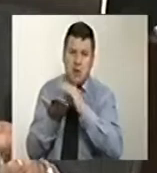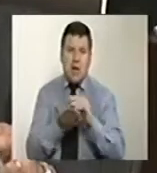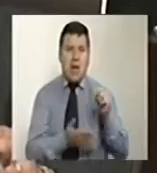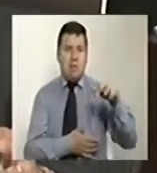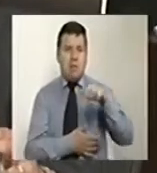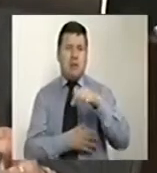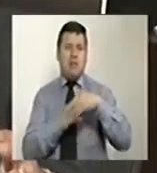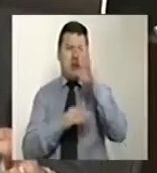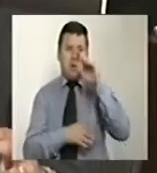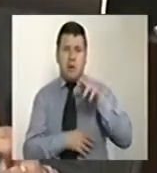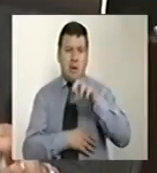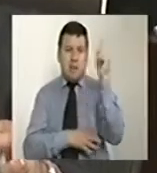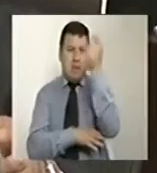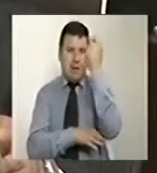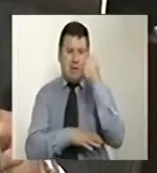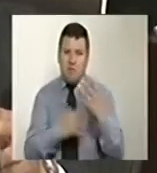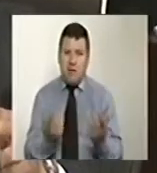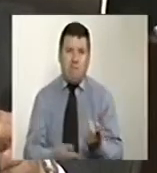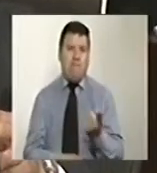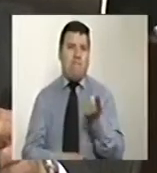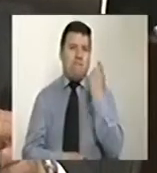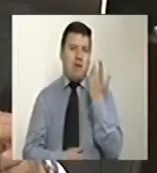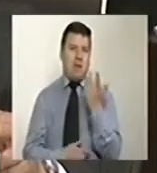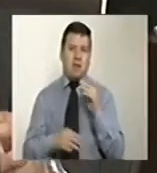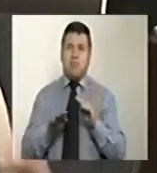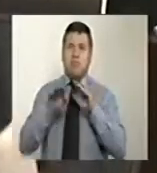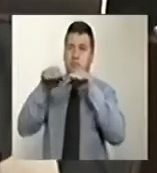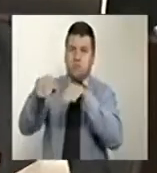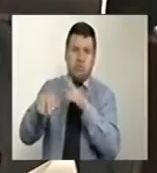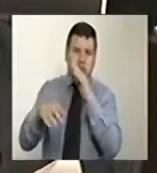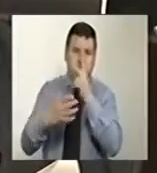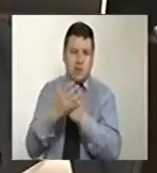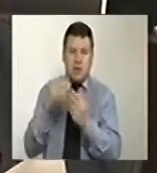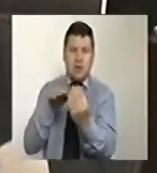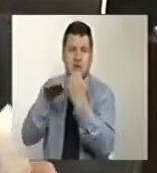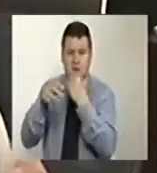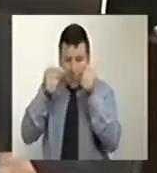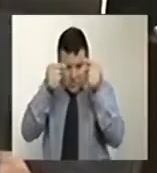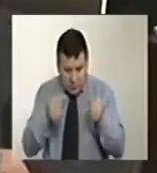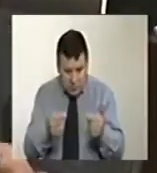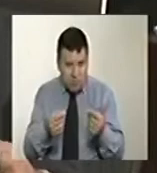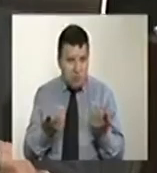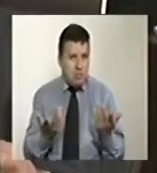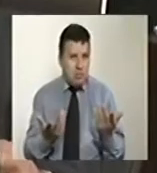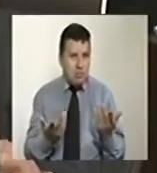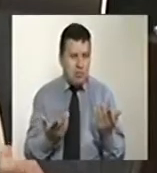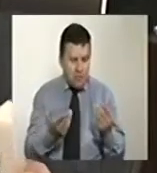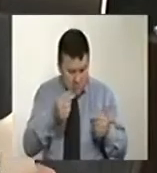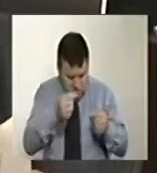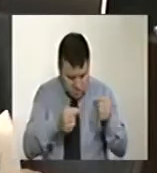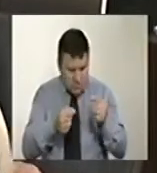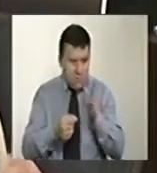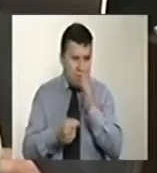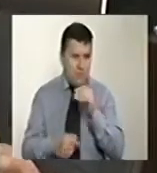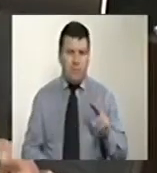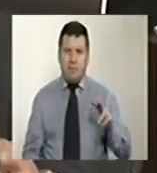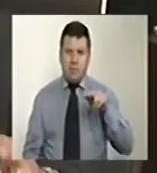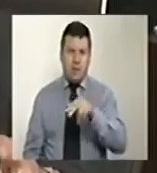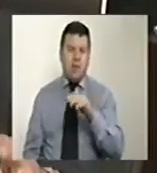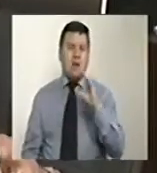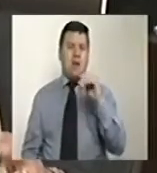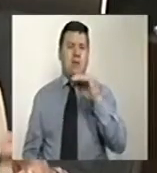más llavial del Meta, por falta de tráfico, no le cuadran las cifras al concesionario. La vía